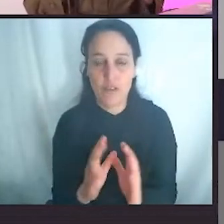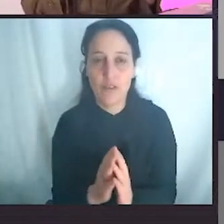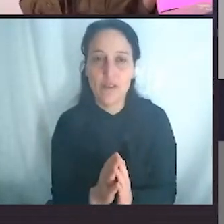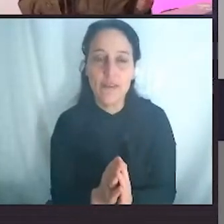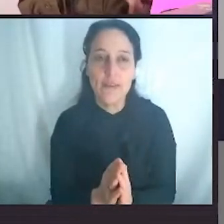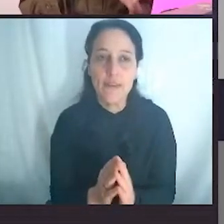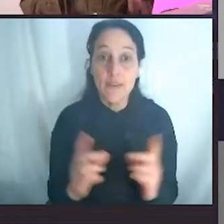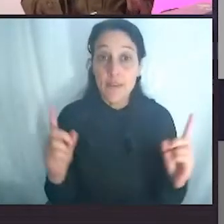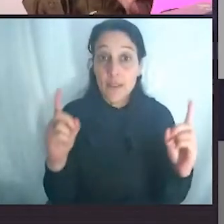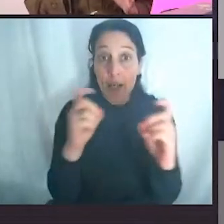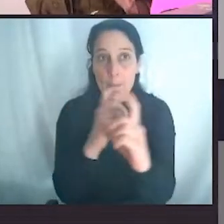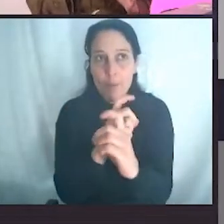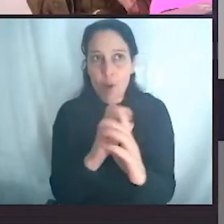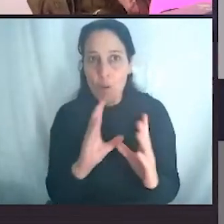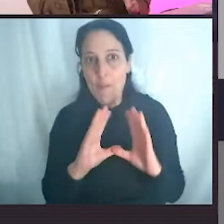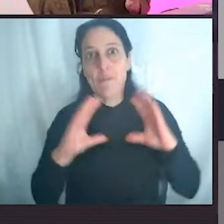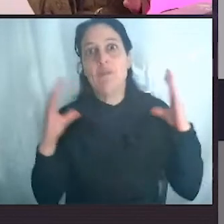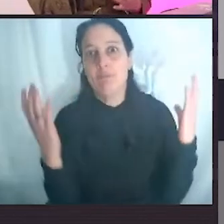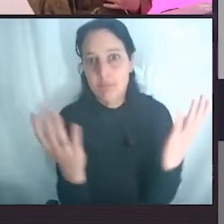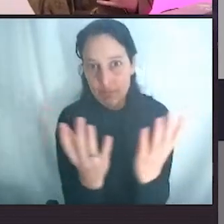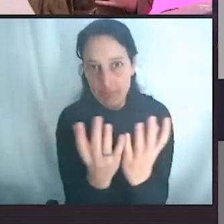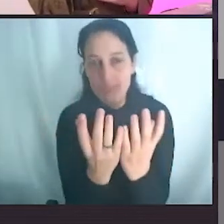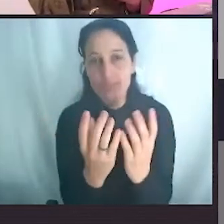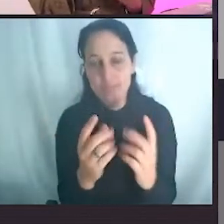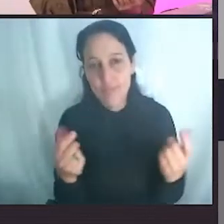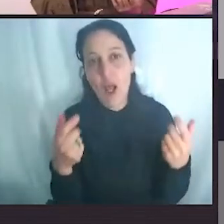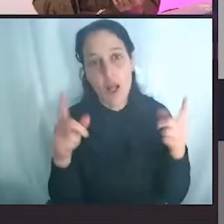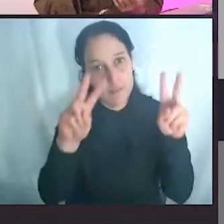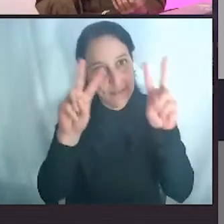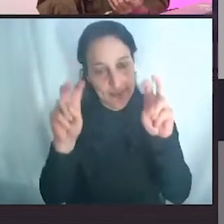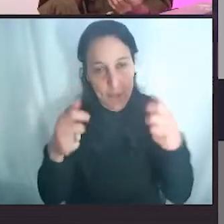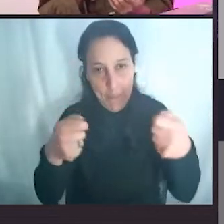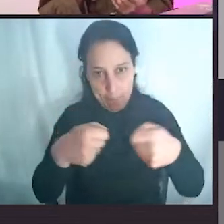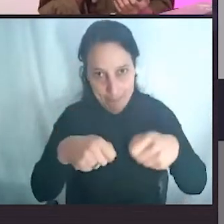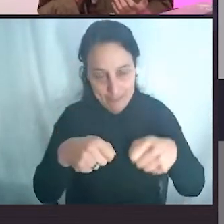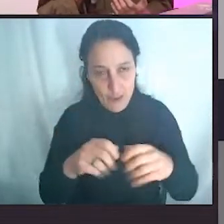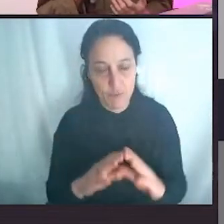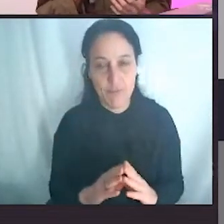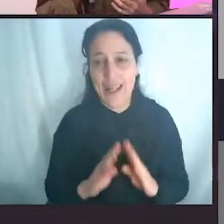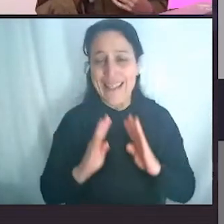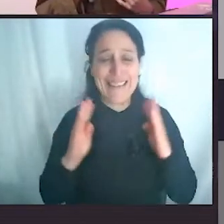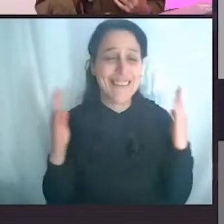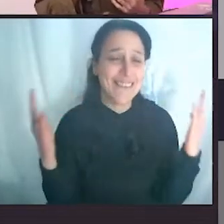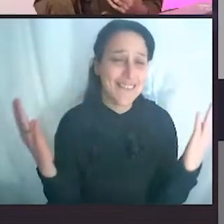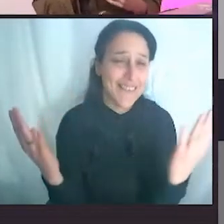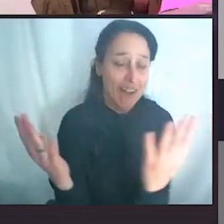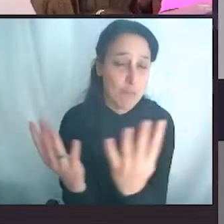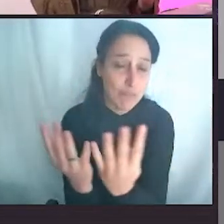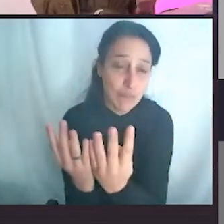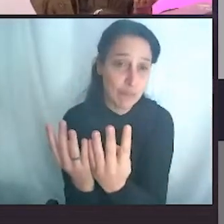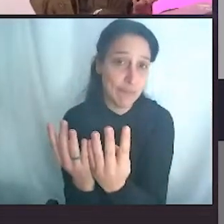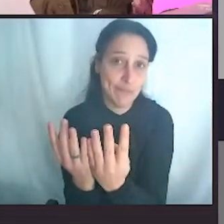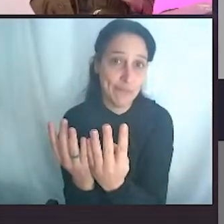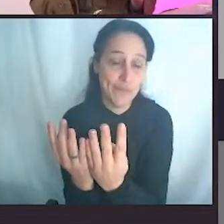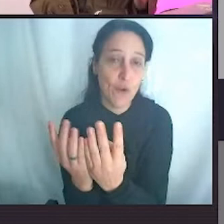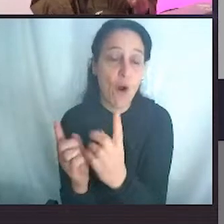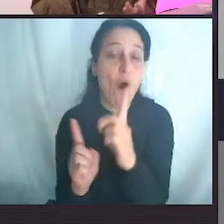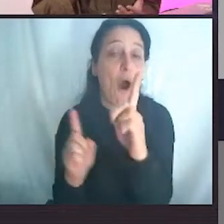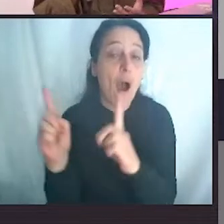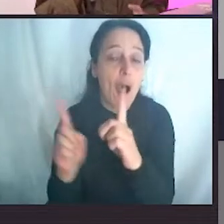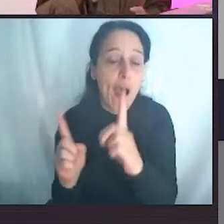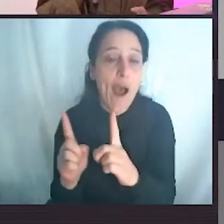plástico para que también entiendan la dimensión. A nivel internacional, ya hay tendencias que están empezando a apoyar esta